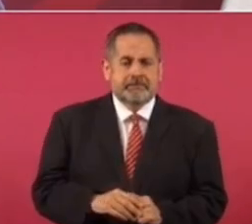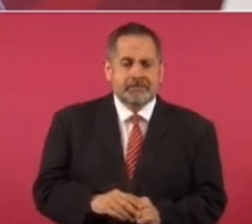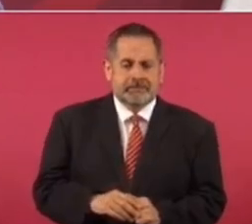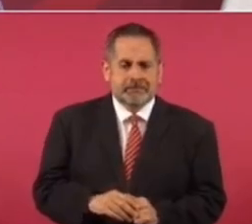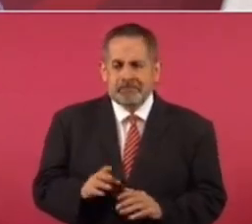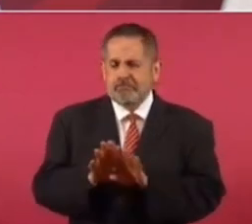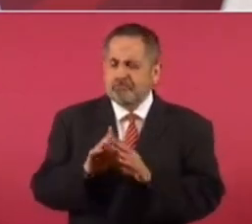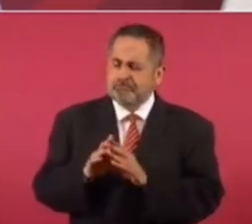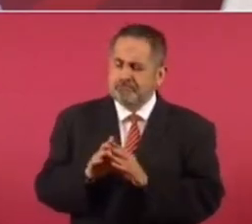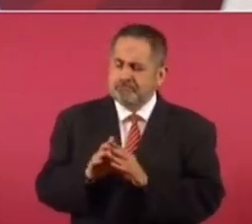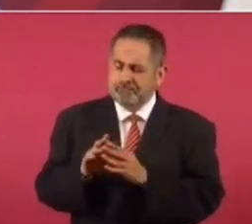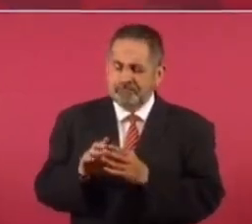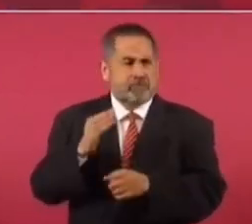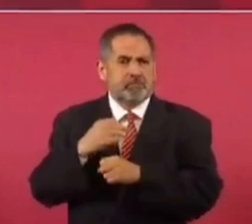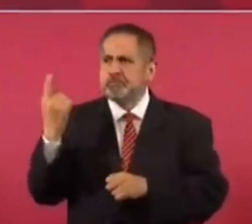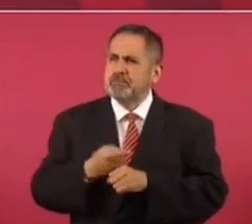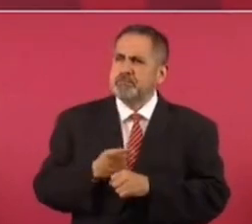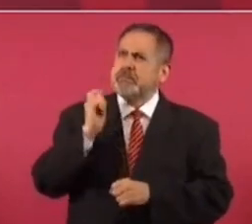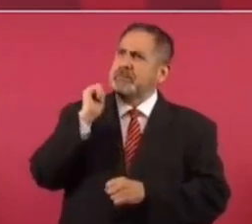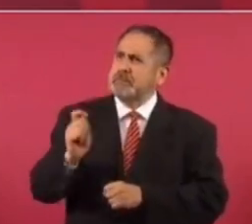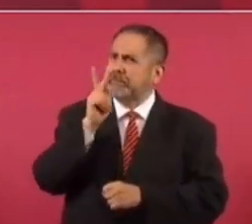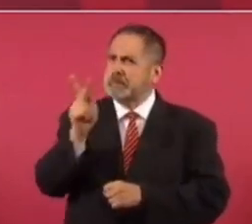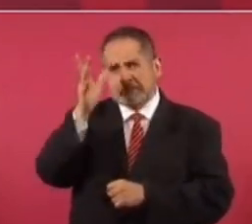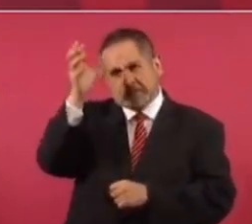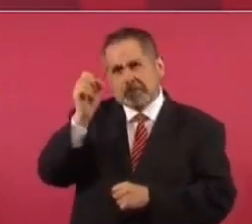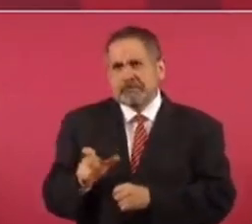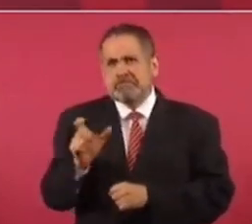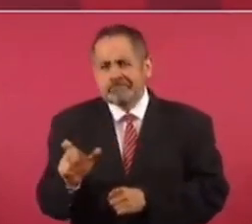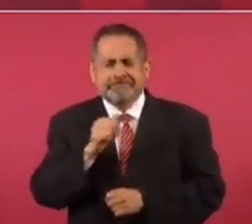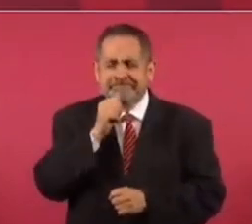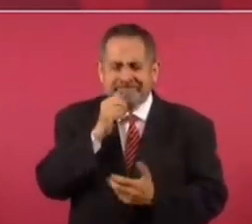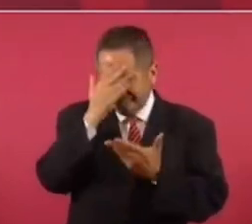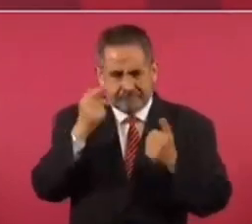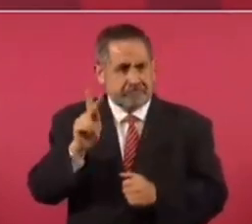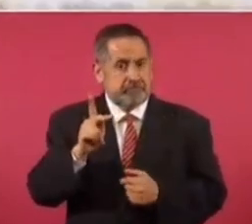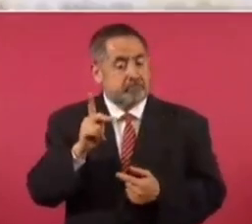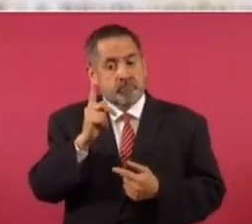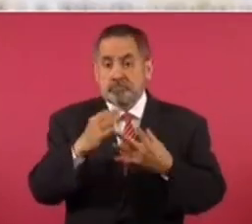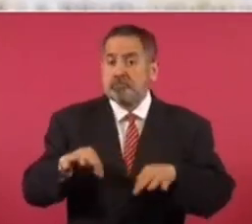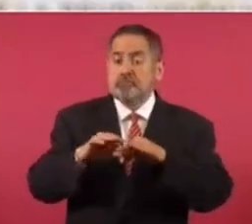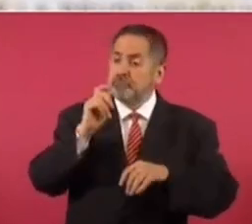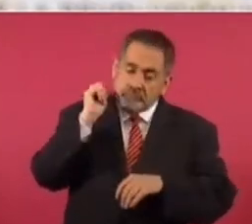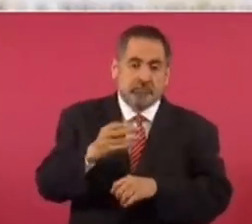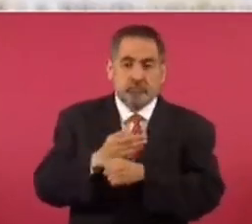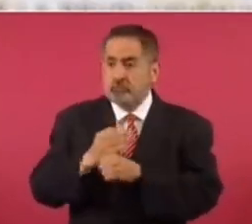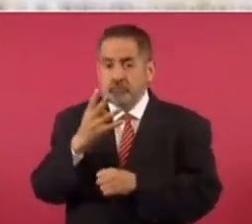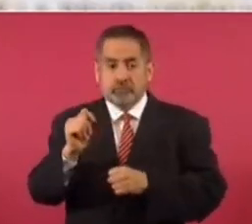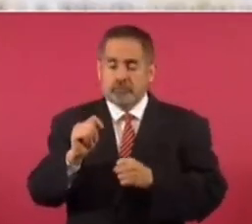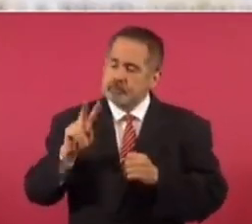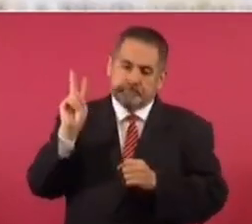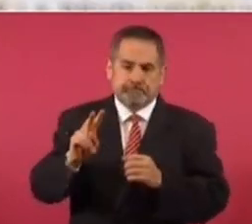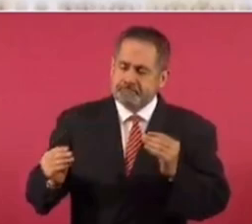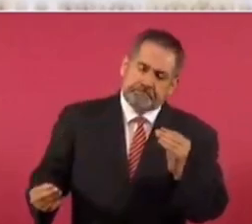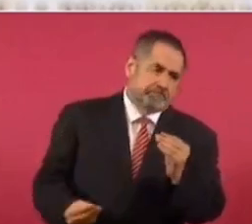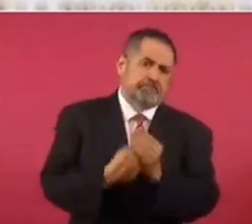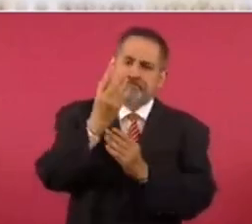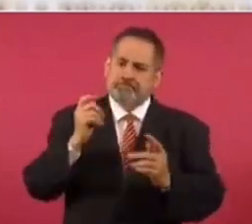caracterizar lo que estamos haciendo, pero sin duda es algo del todo nuevo,